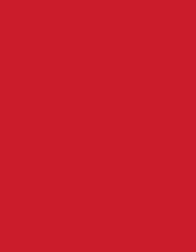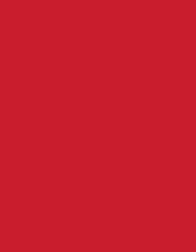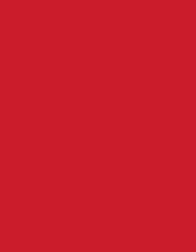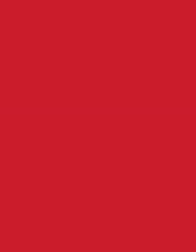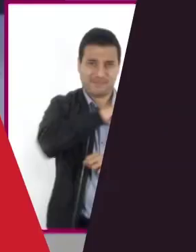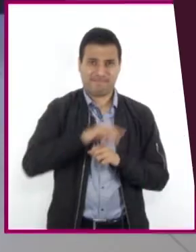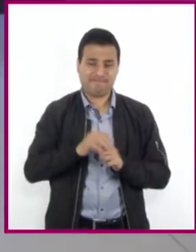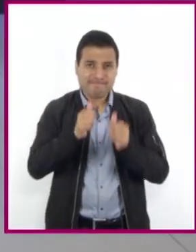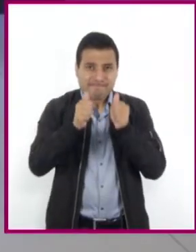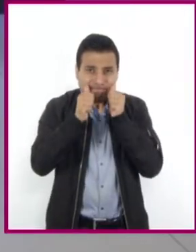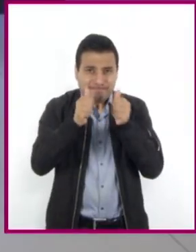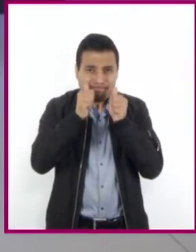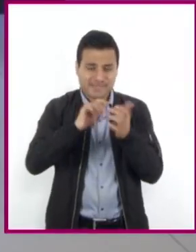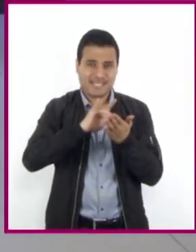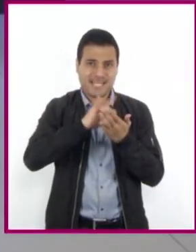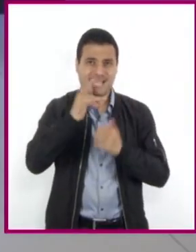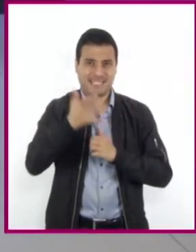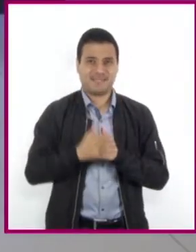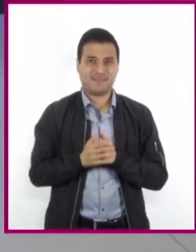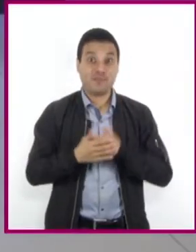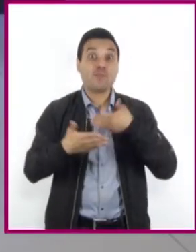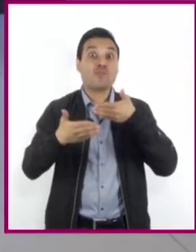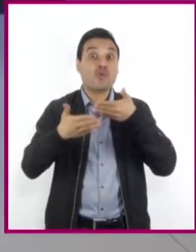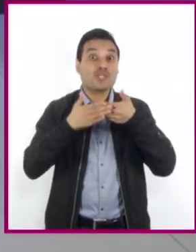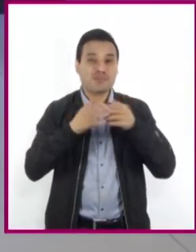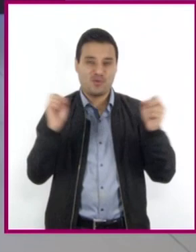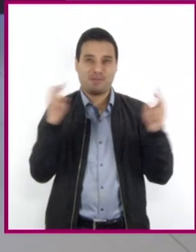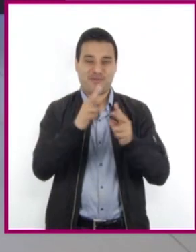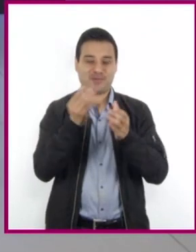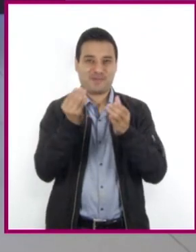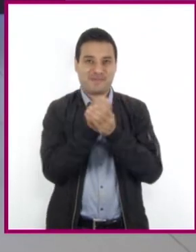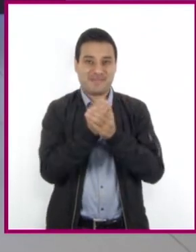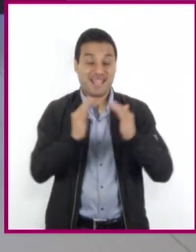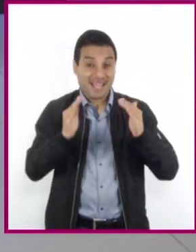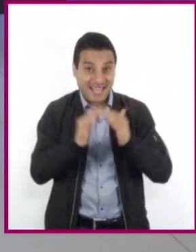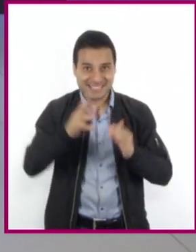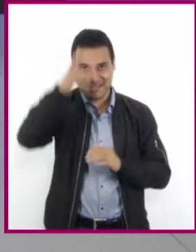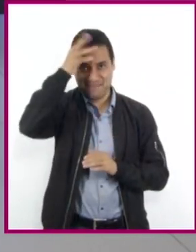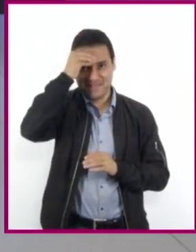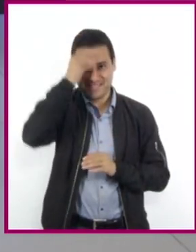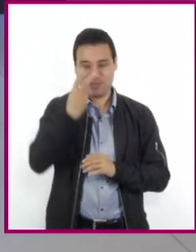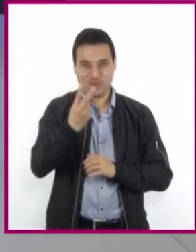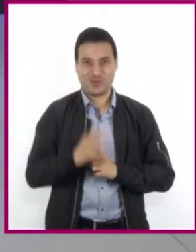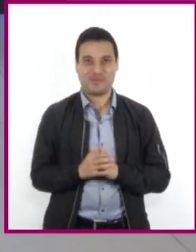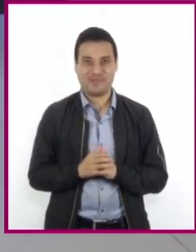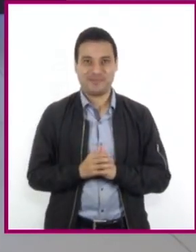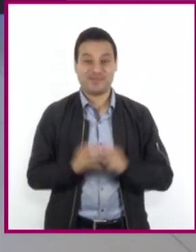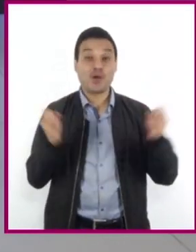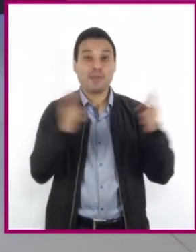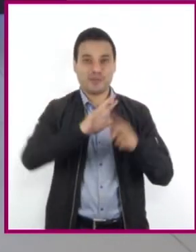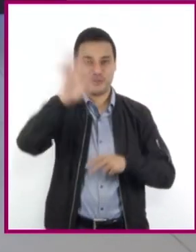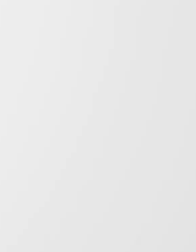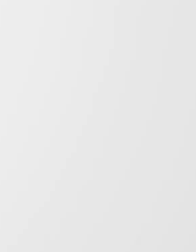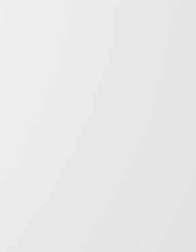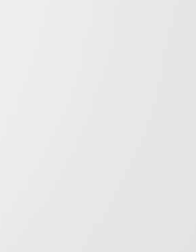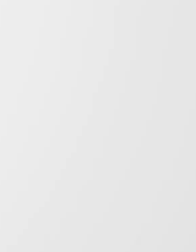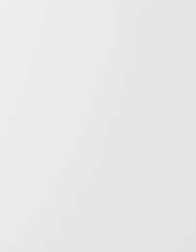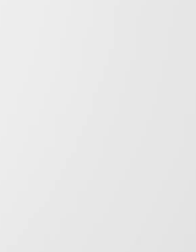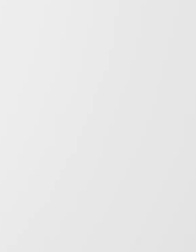los invito a que nos reencontremos en la próxima emisión de Aprende en Casa 2 hasta pronto